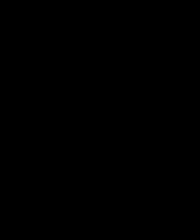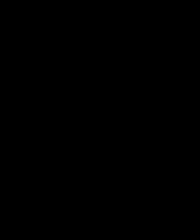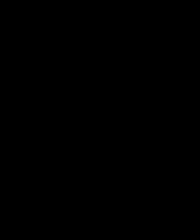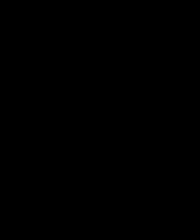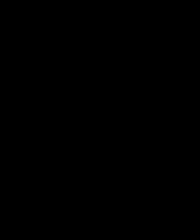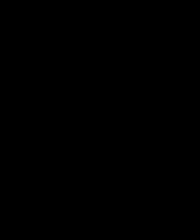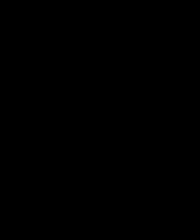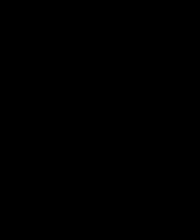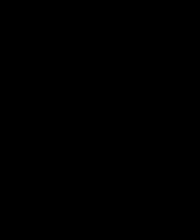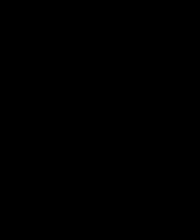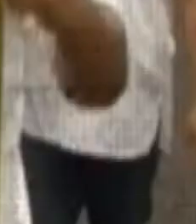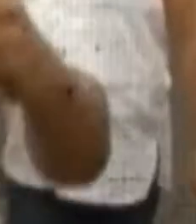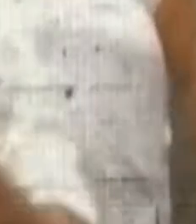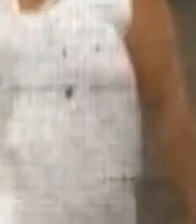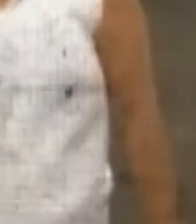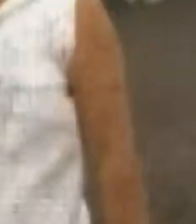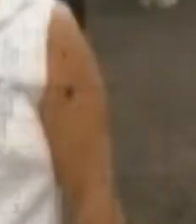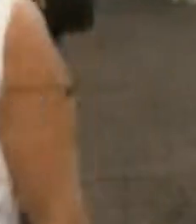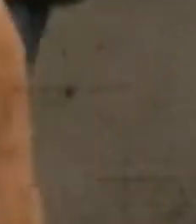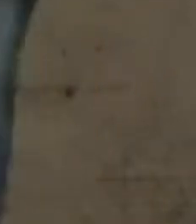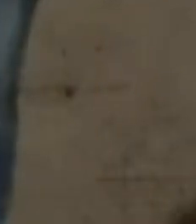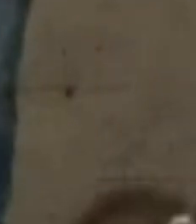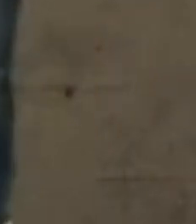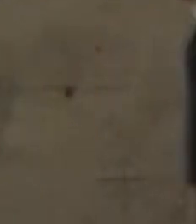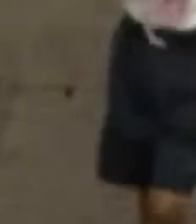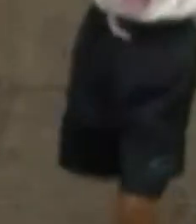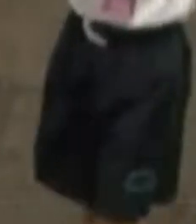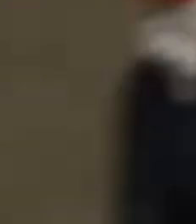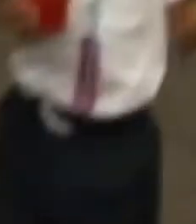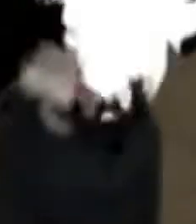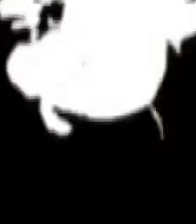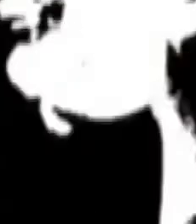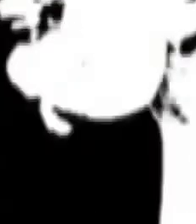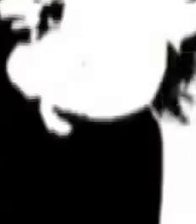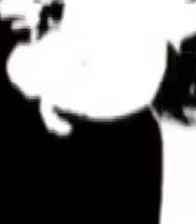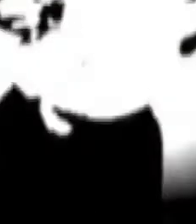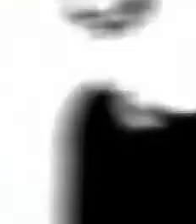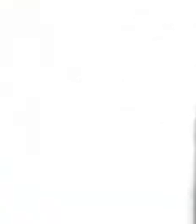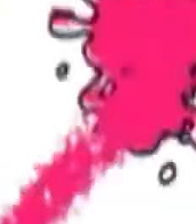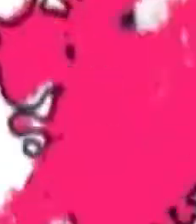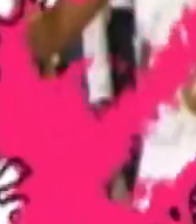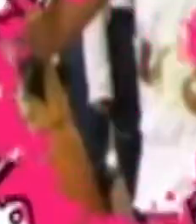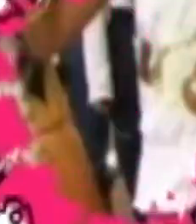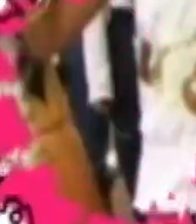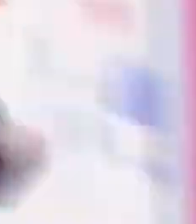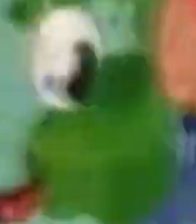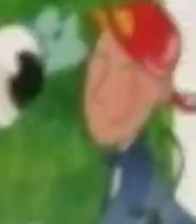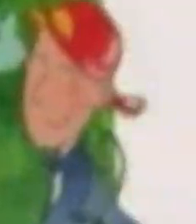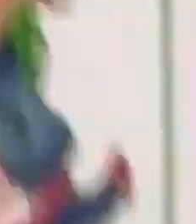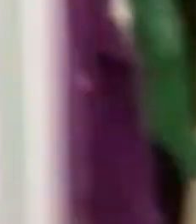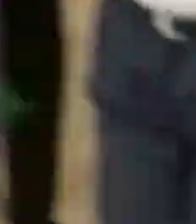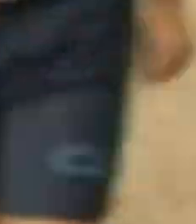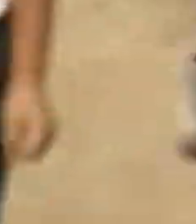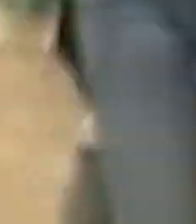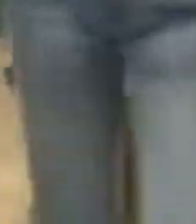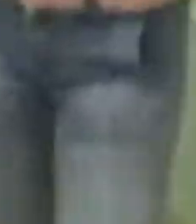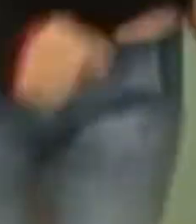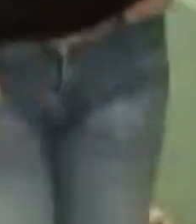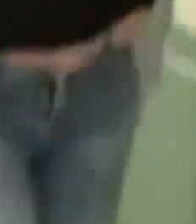Rica Televisión. Lo que nos motiva es la idea de brindar un servicio educativo en calidad.